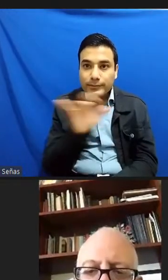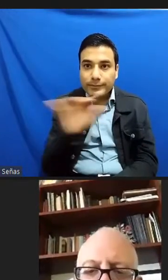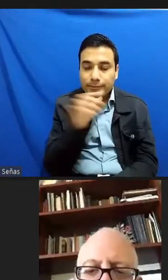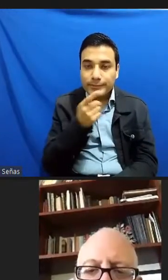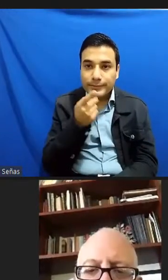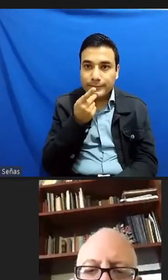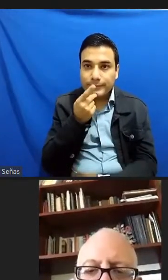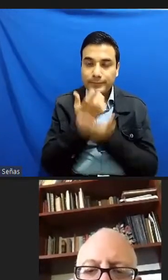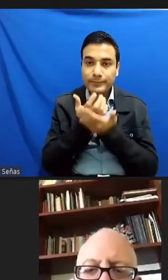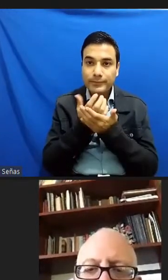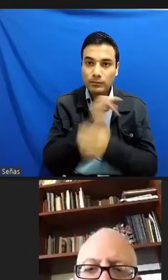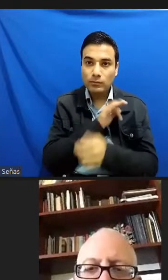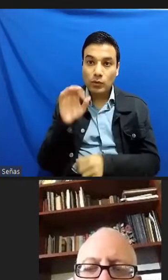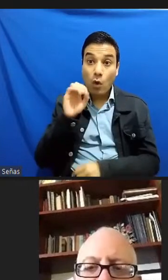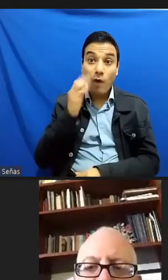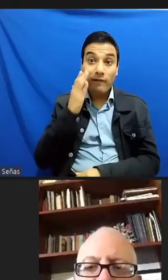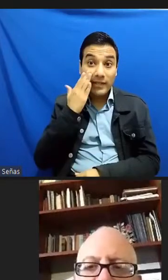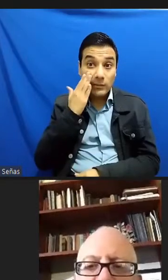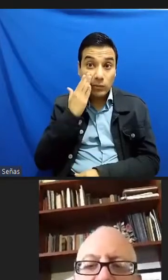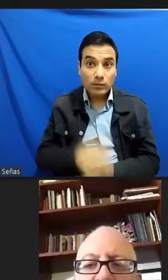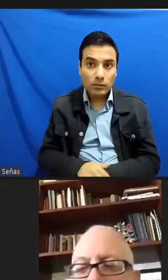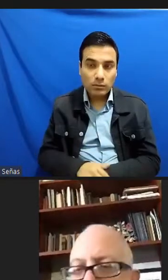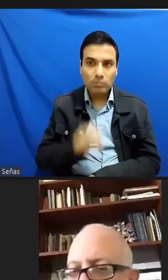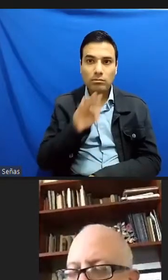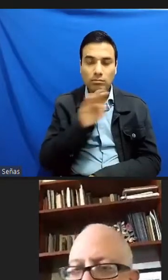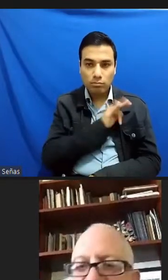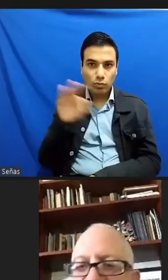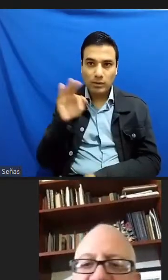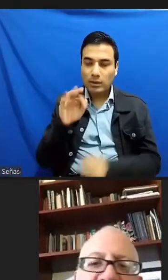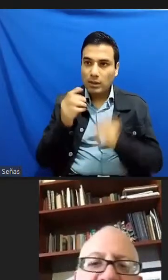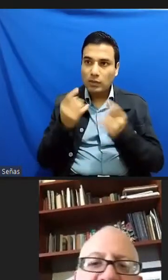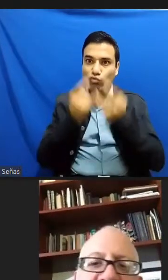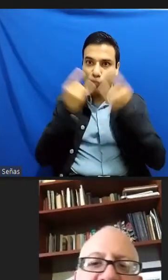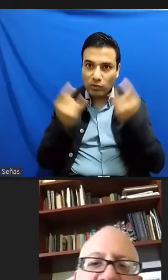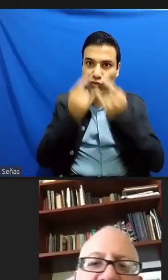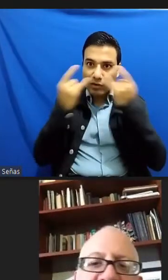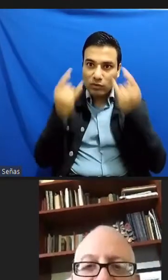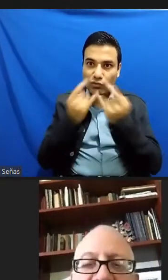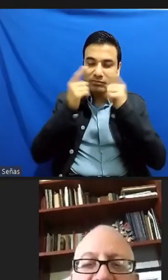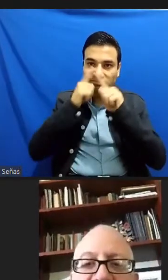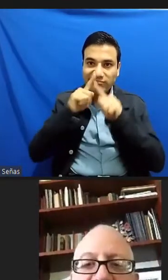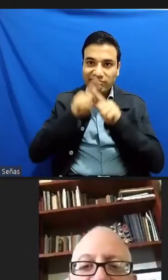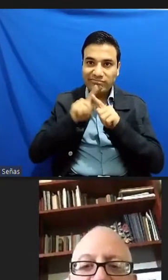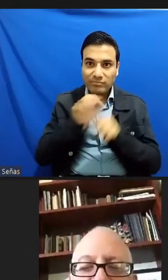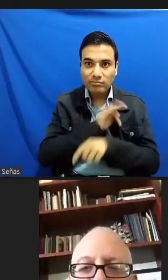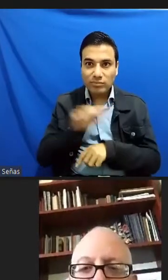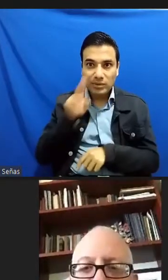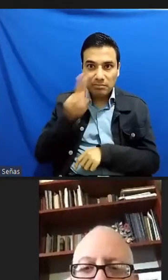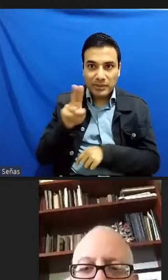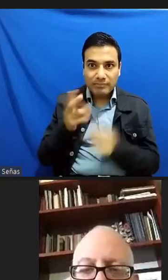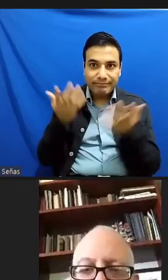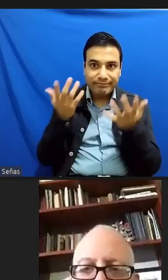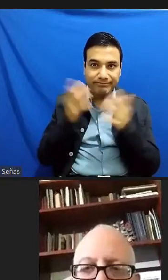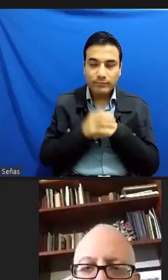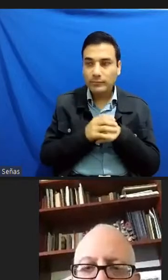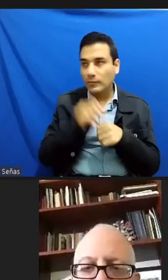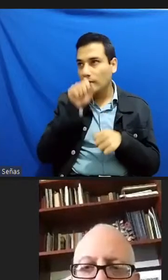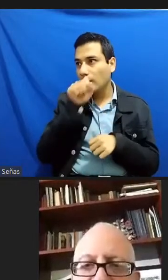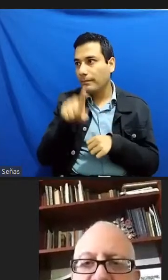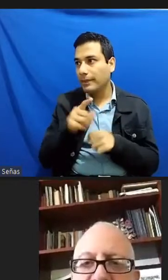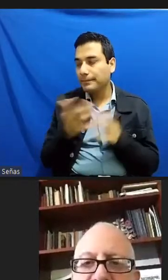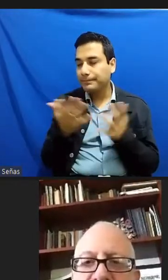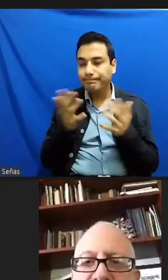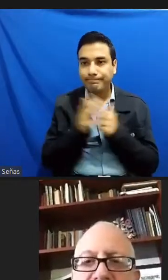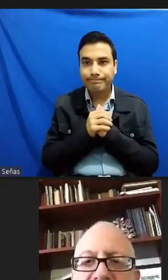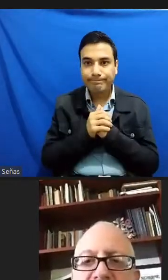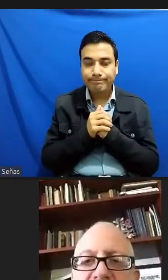ser te puede contar qué cosa es lo que está sucediendo e incluso puedes